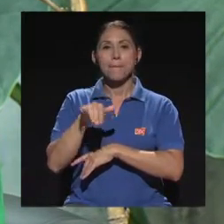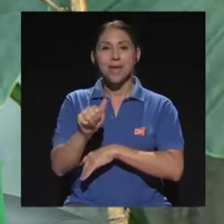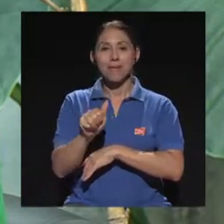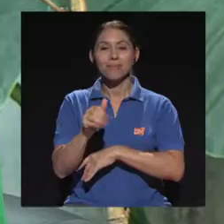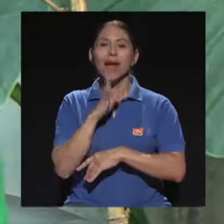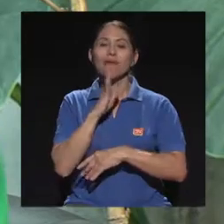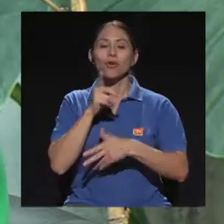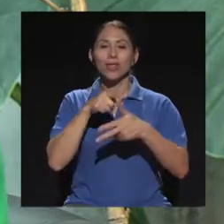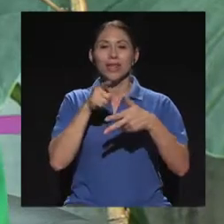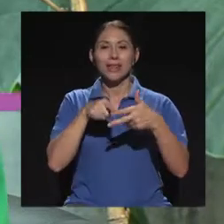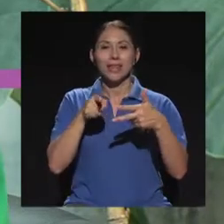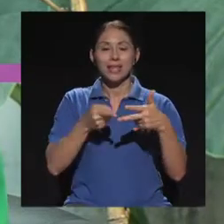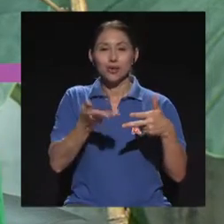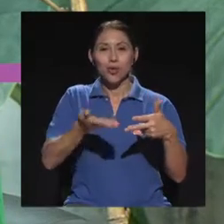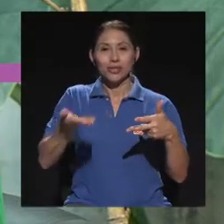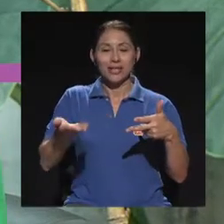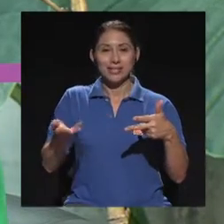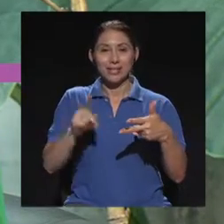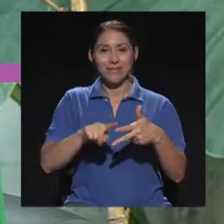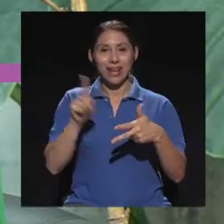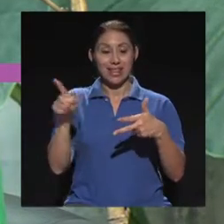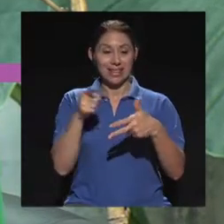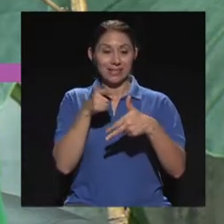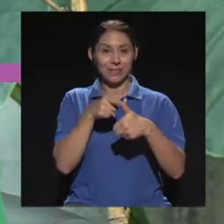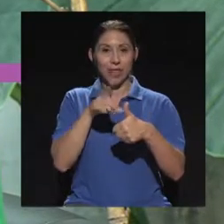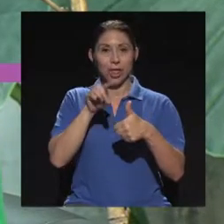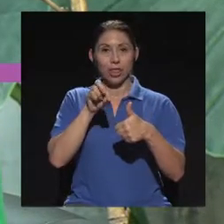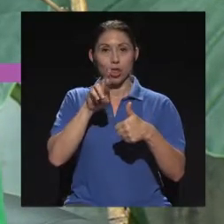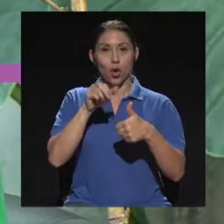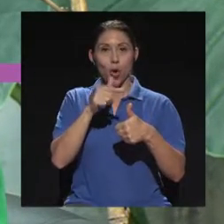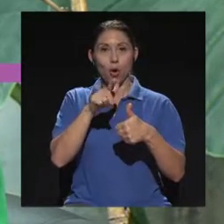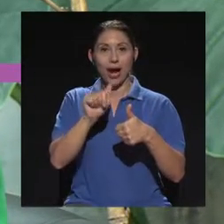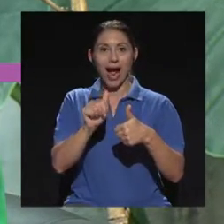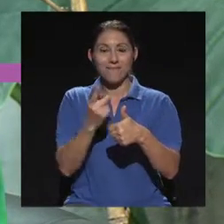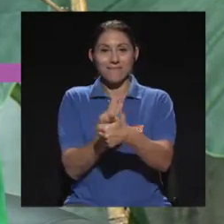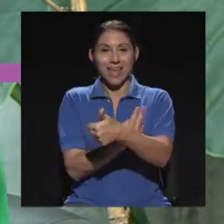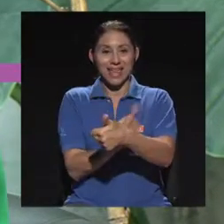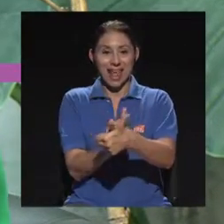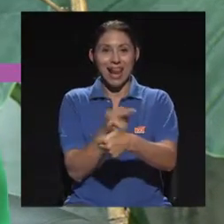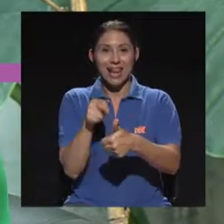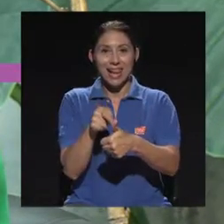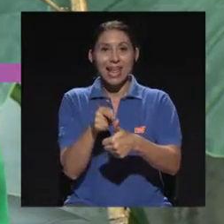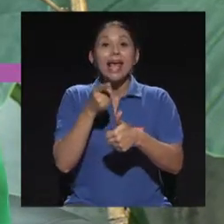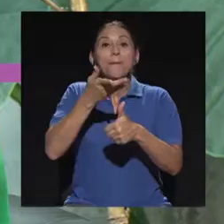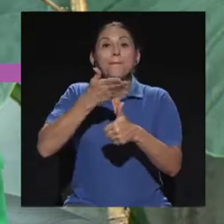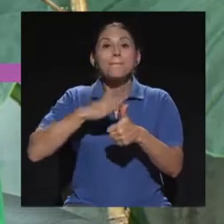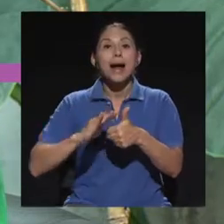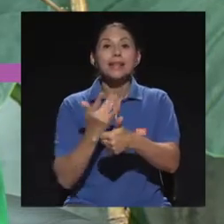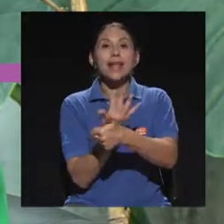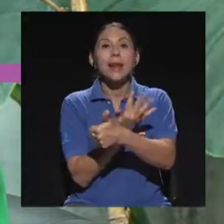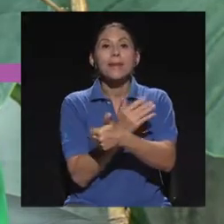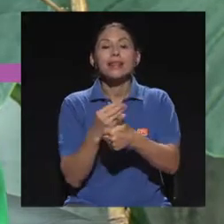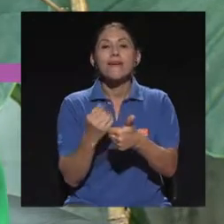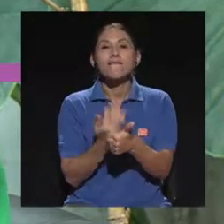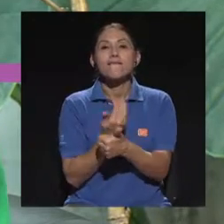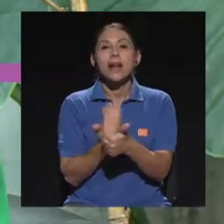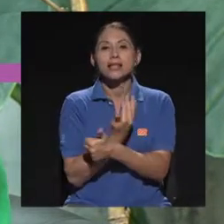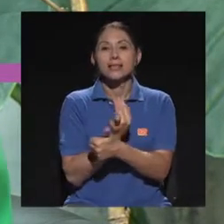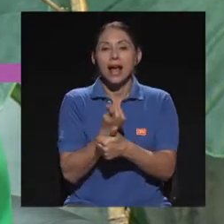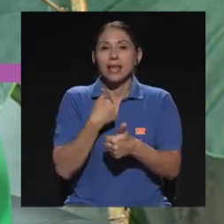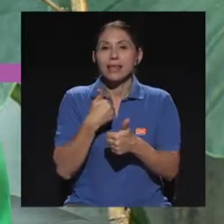una es la droga vegetal, que es la parte de la planta fresca que contiene el principio activo que se utiliza,